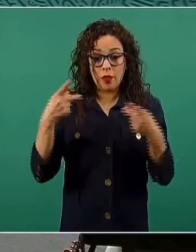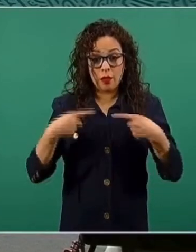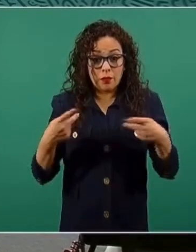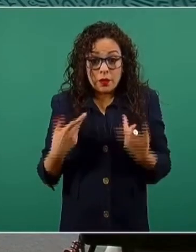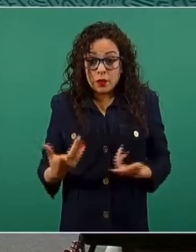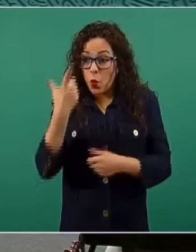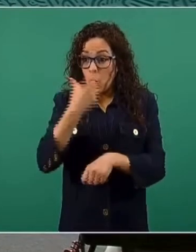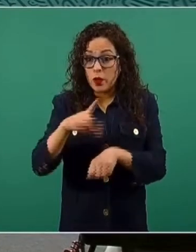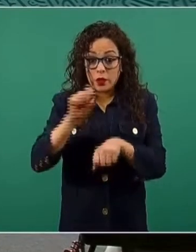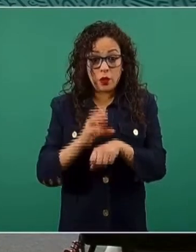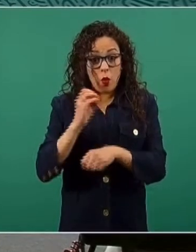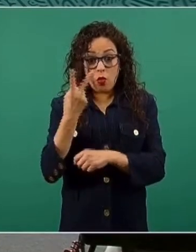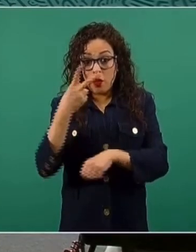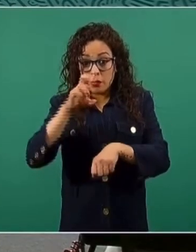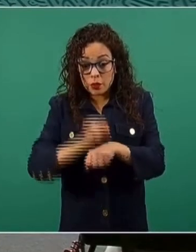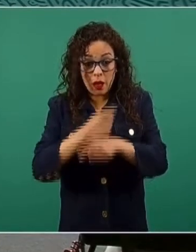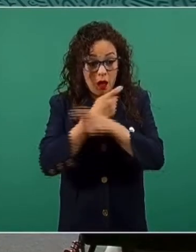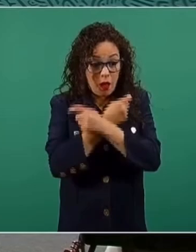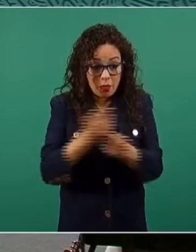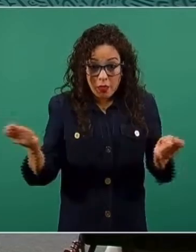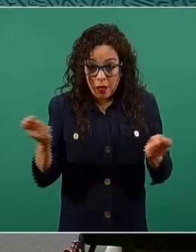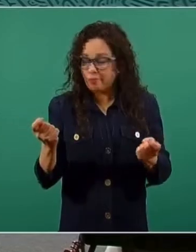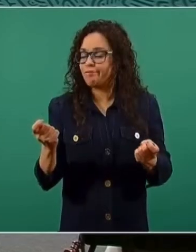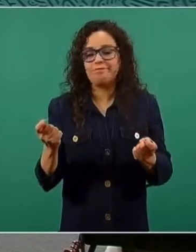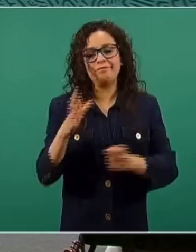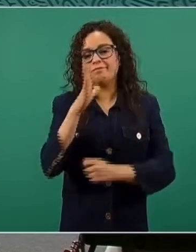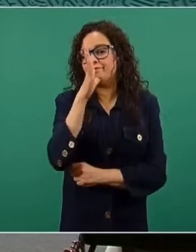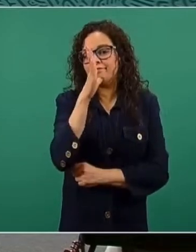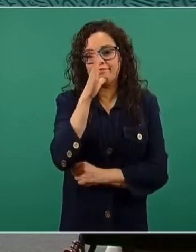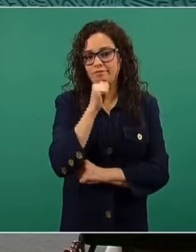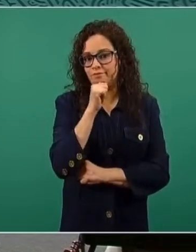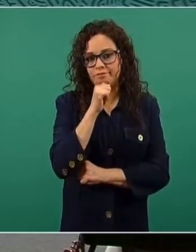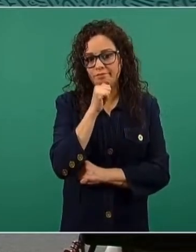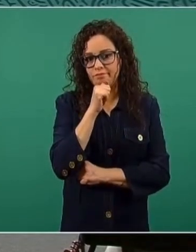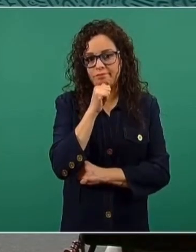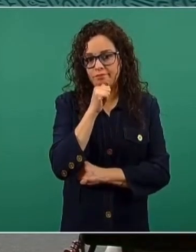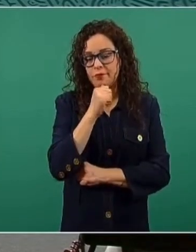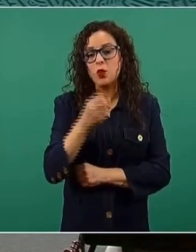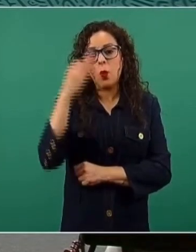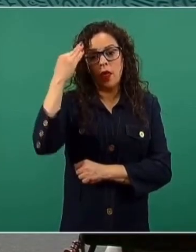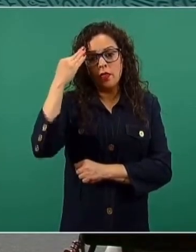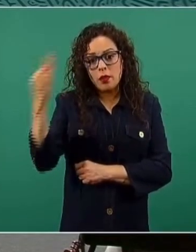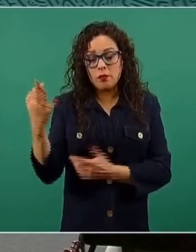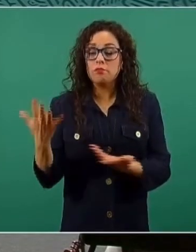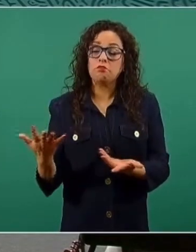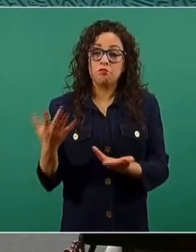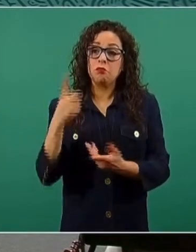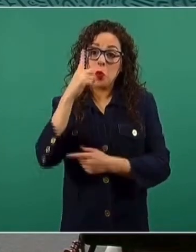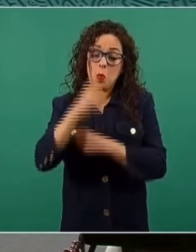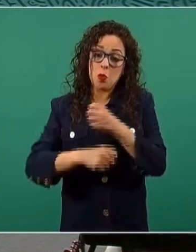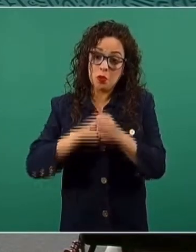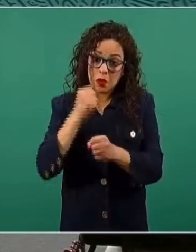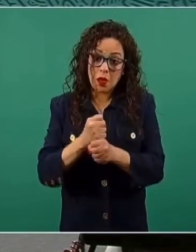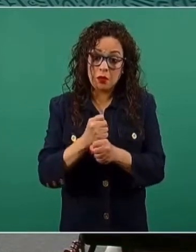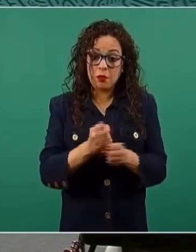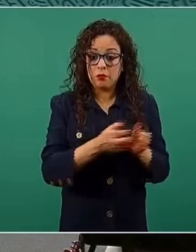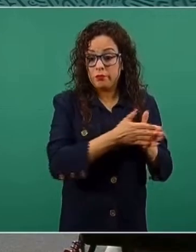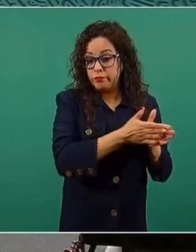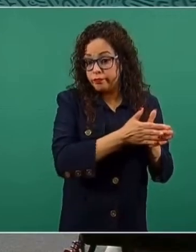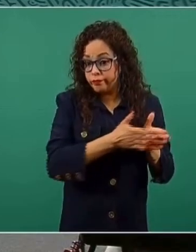semana o en dos o en tres. Nos va a llevar todo el año, esto lo dijimos desde el principio, nos va a llevar todo el año,